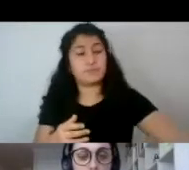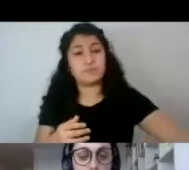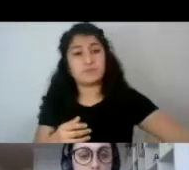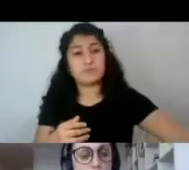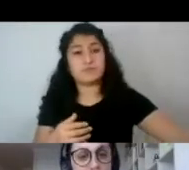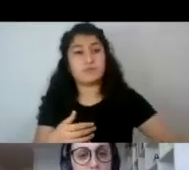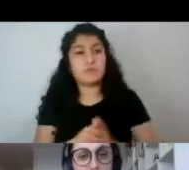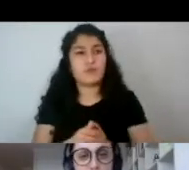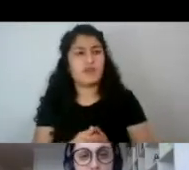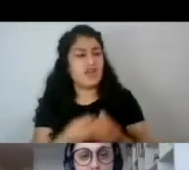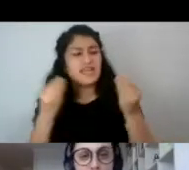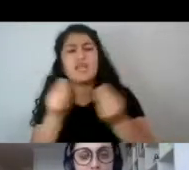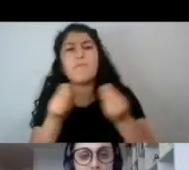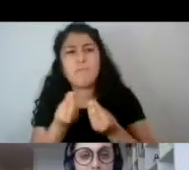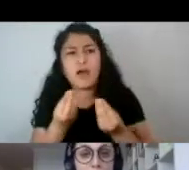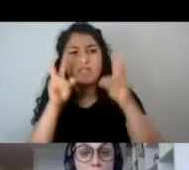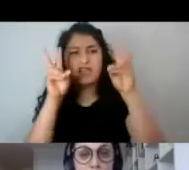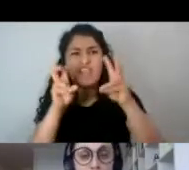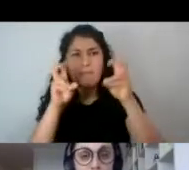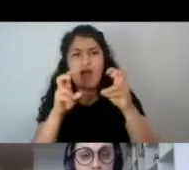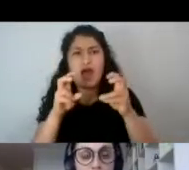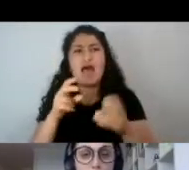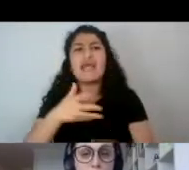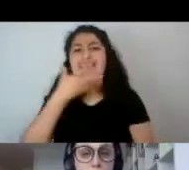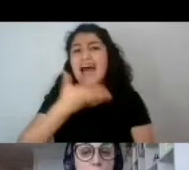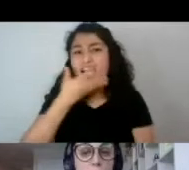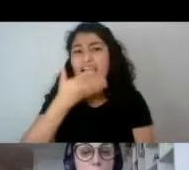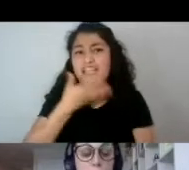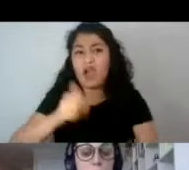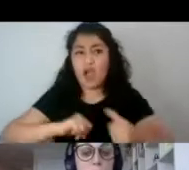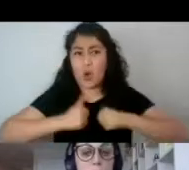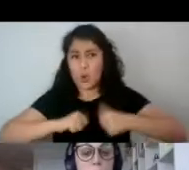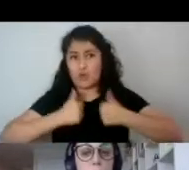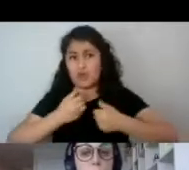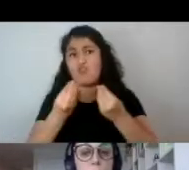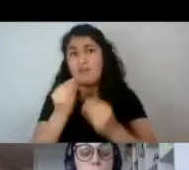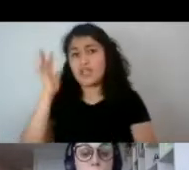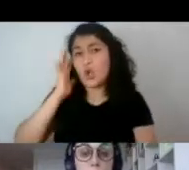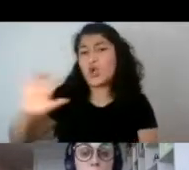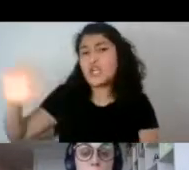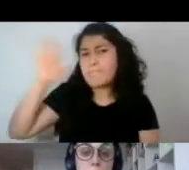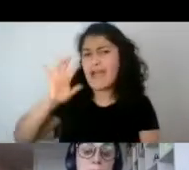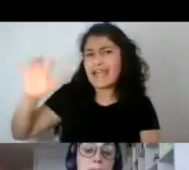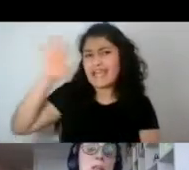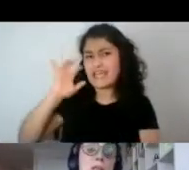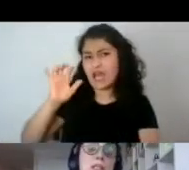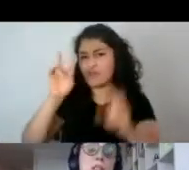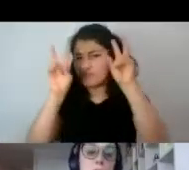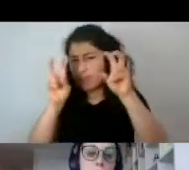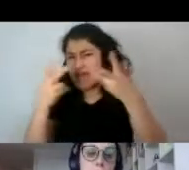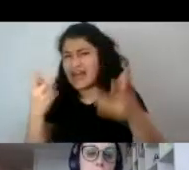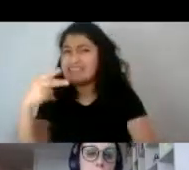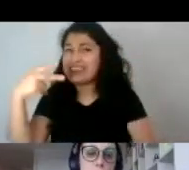¿Qué sucede entonces con la narrativa juvenil y en particular con los imaginarios que podríamos denominar imaginarios de